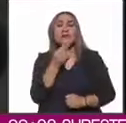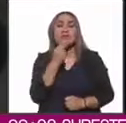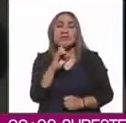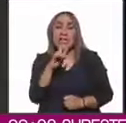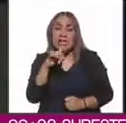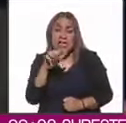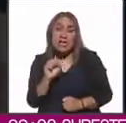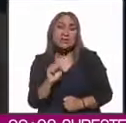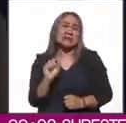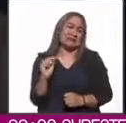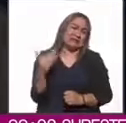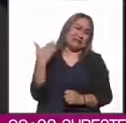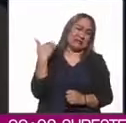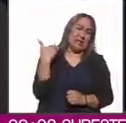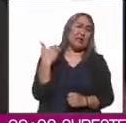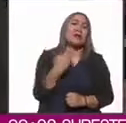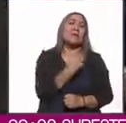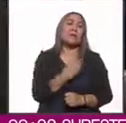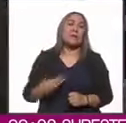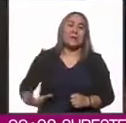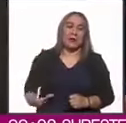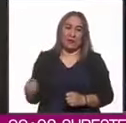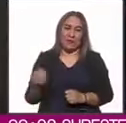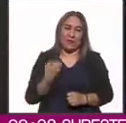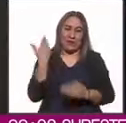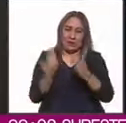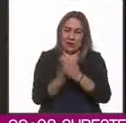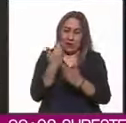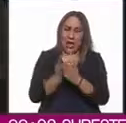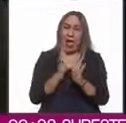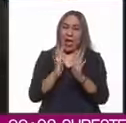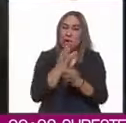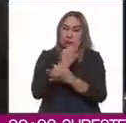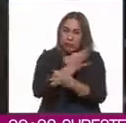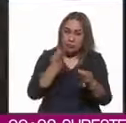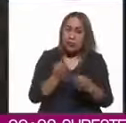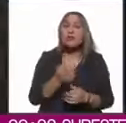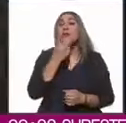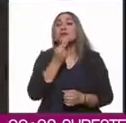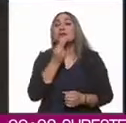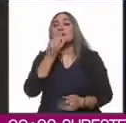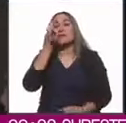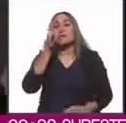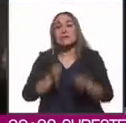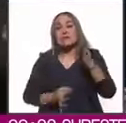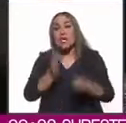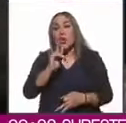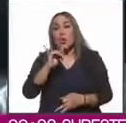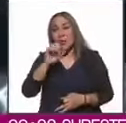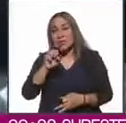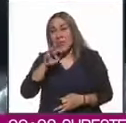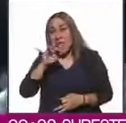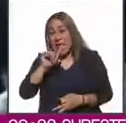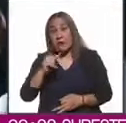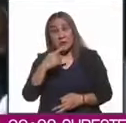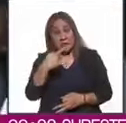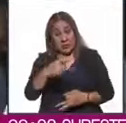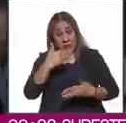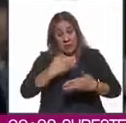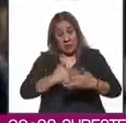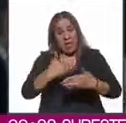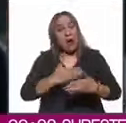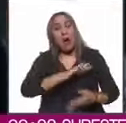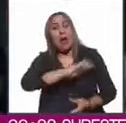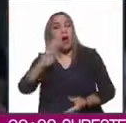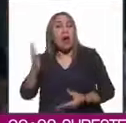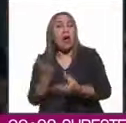Hace unos días, en la conferencia presidencial matutina, se dio a conocer que el ministro Luis María Aguilar archivó un expediente con